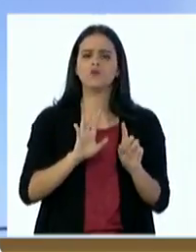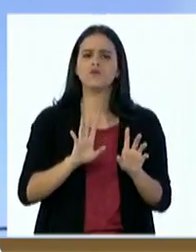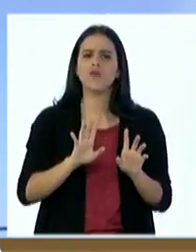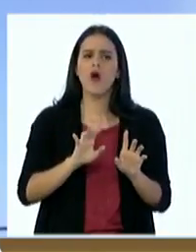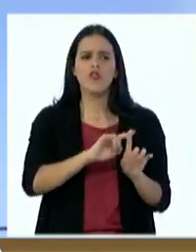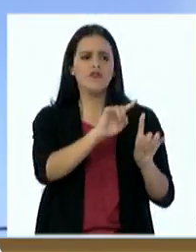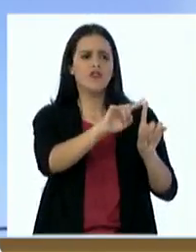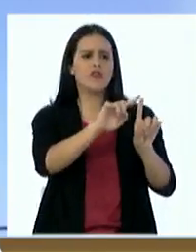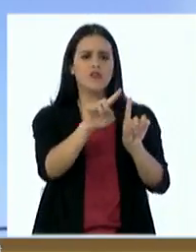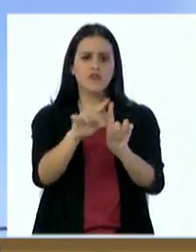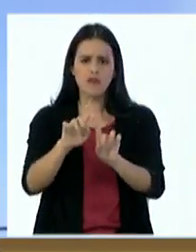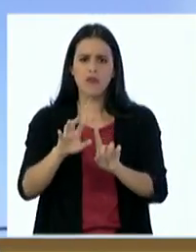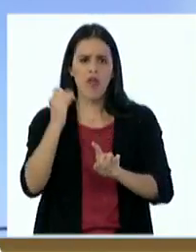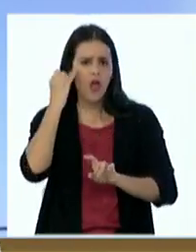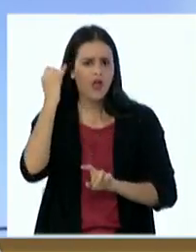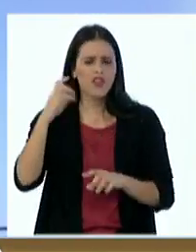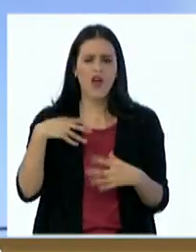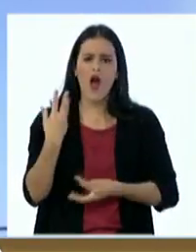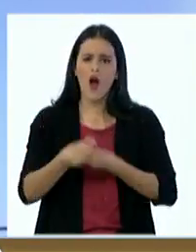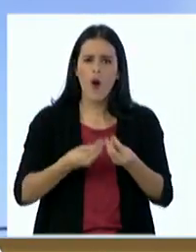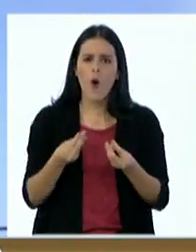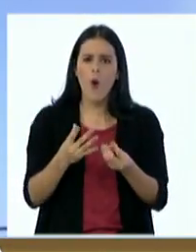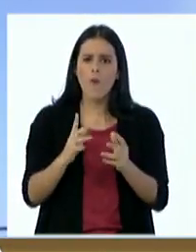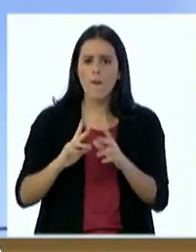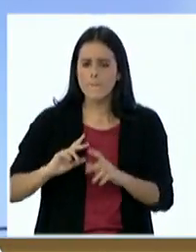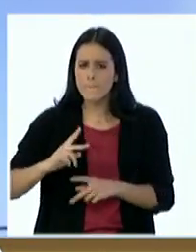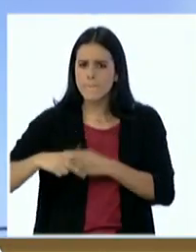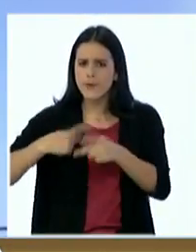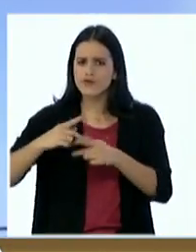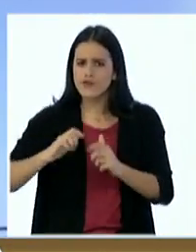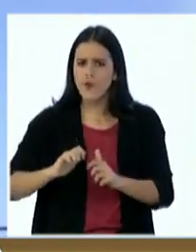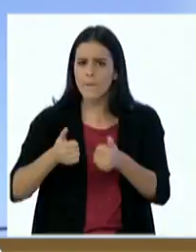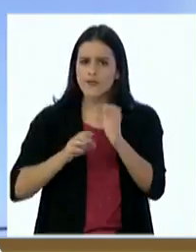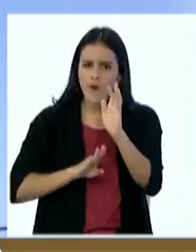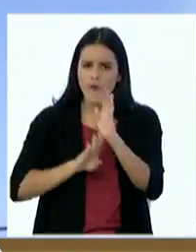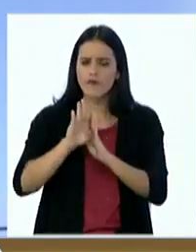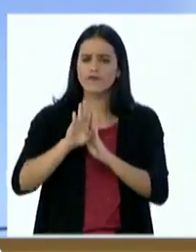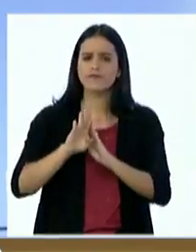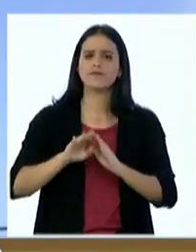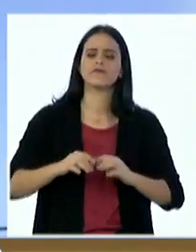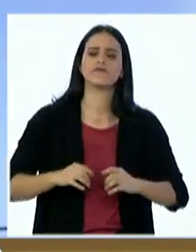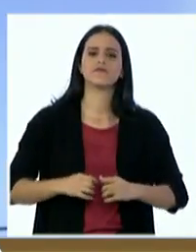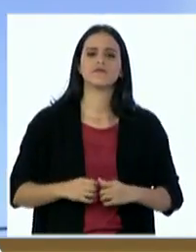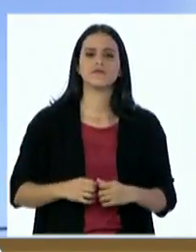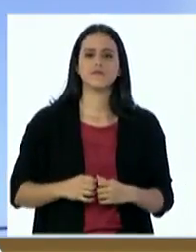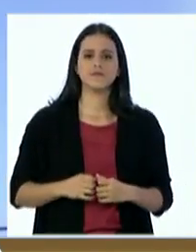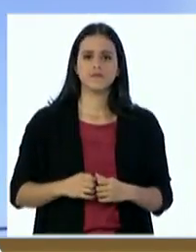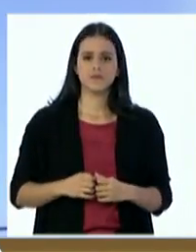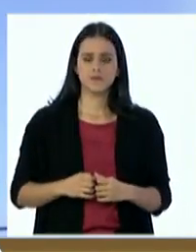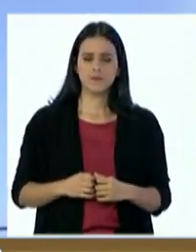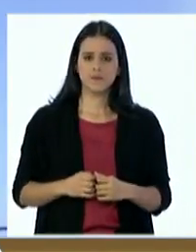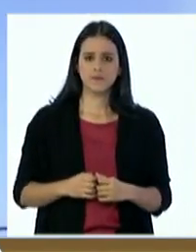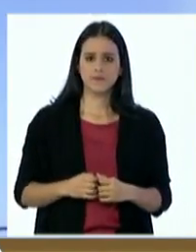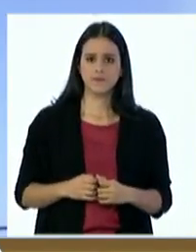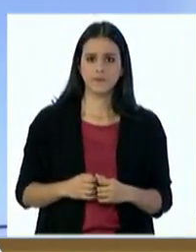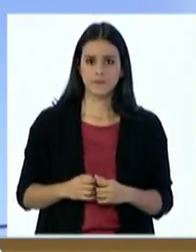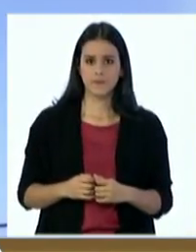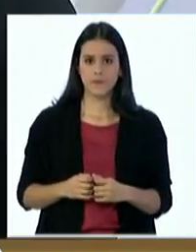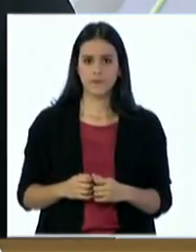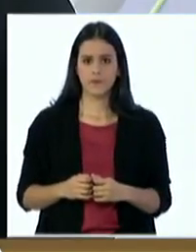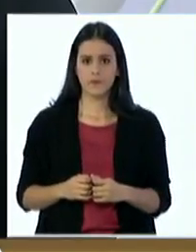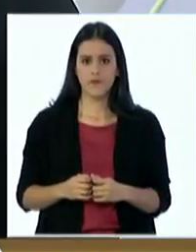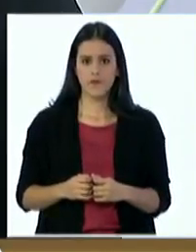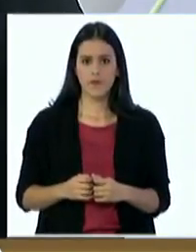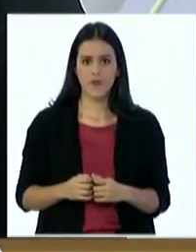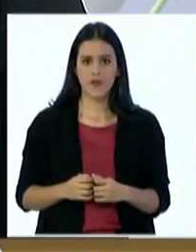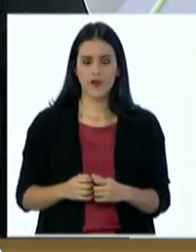queremos seguir conociendo cómo se puede hacer para tener un buen manejo de la lactancia materna Ok bueno en